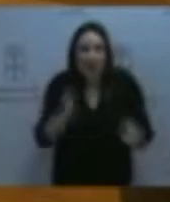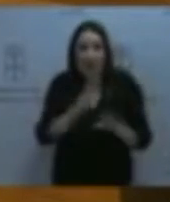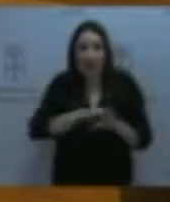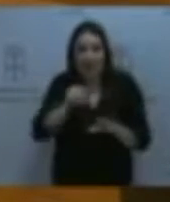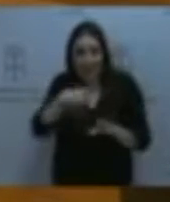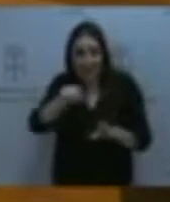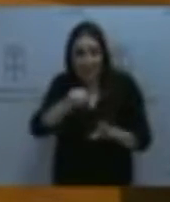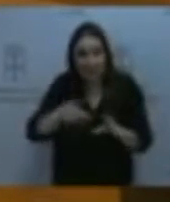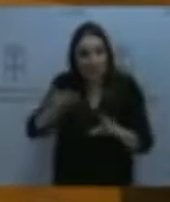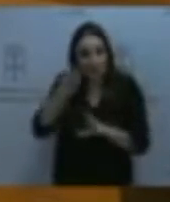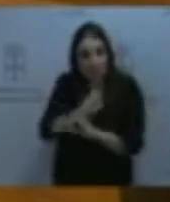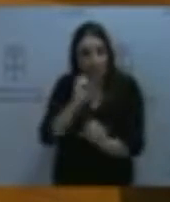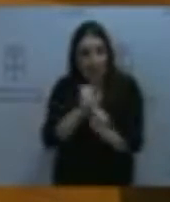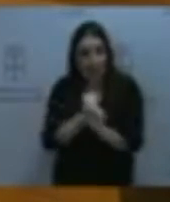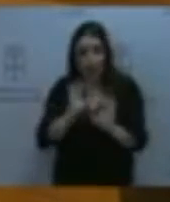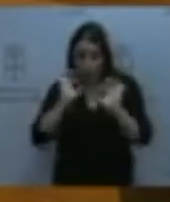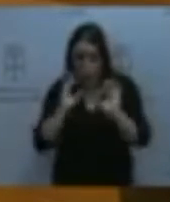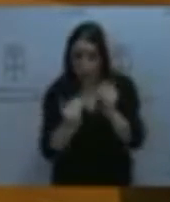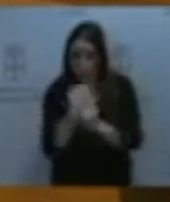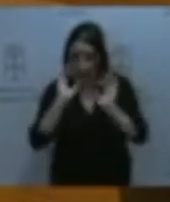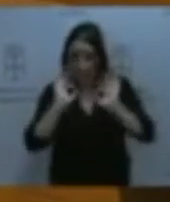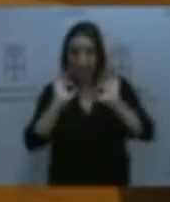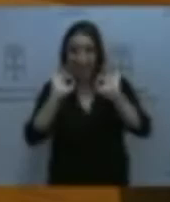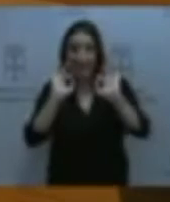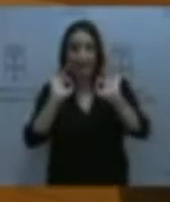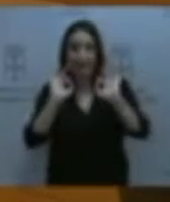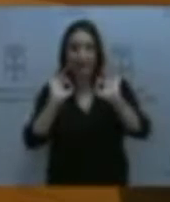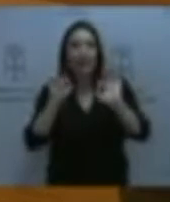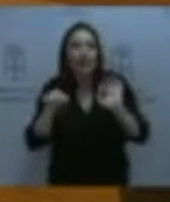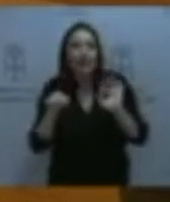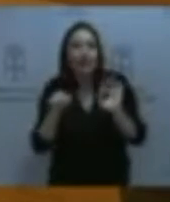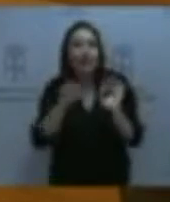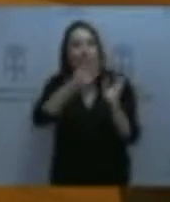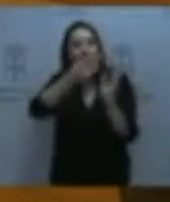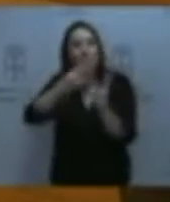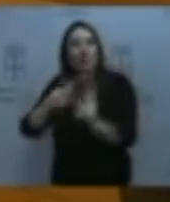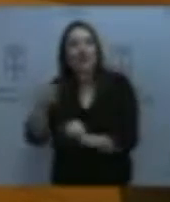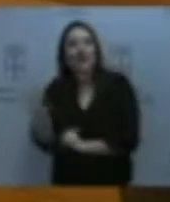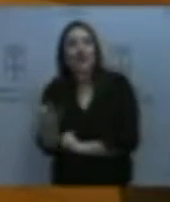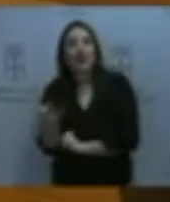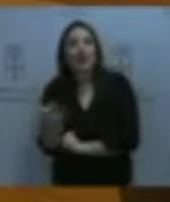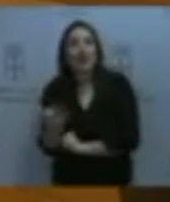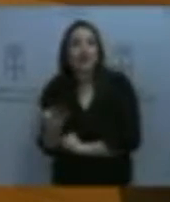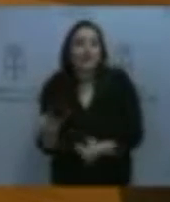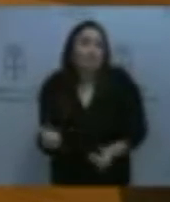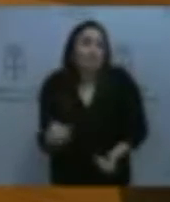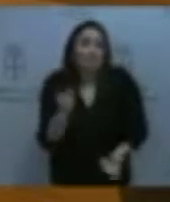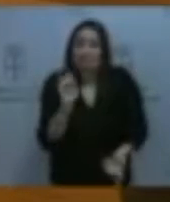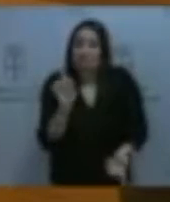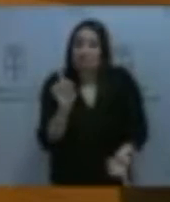a un traballo en ese momento, en ese día crítico, en ese día de, lo único que ellos van a contar va a ser la so